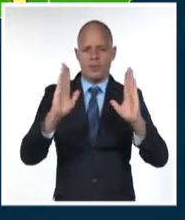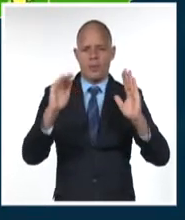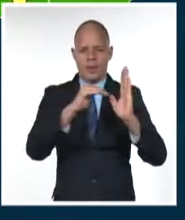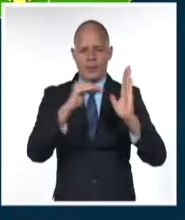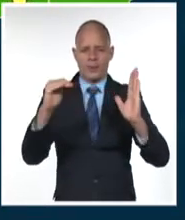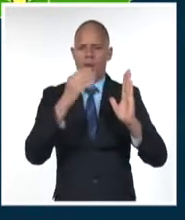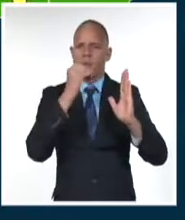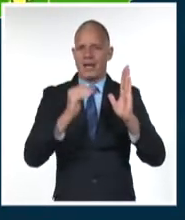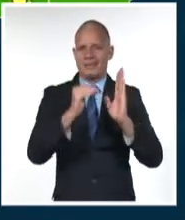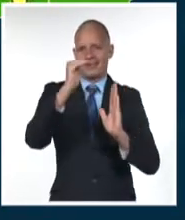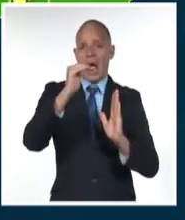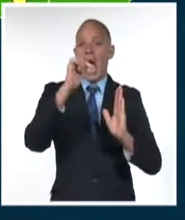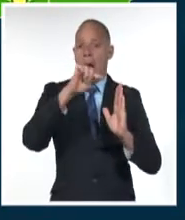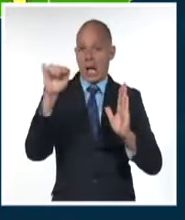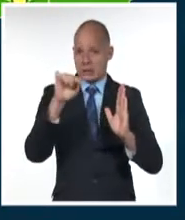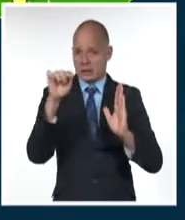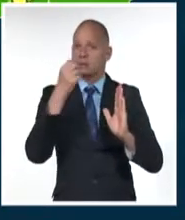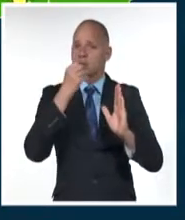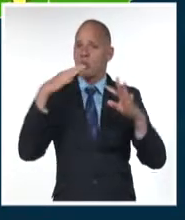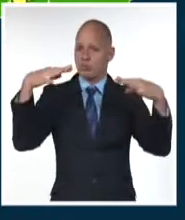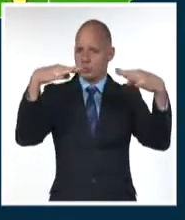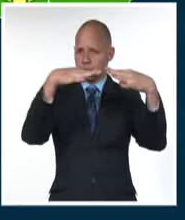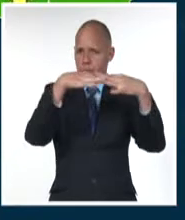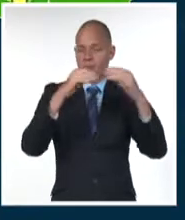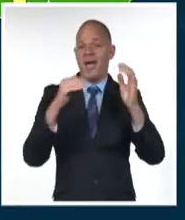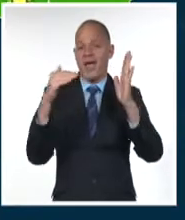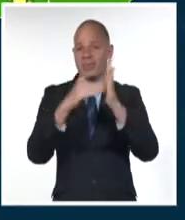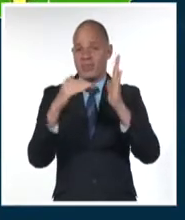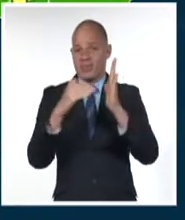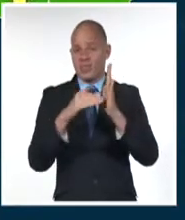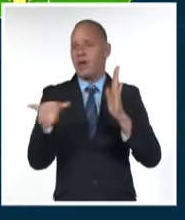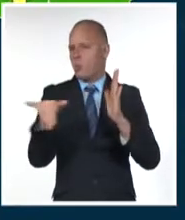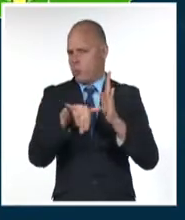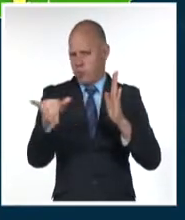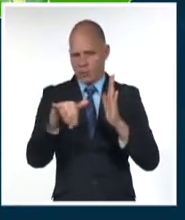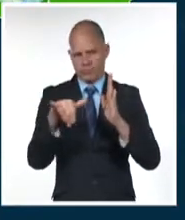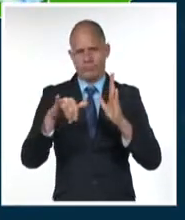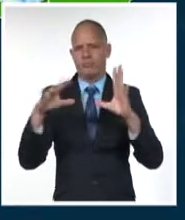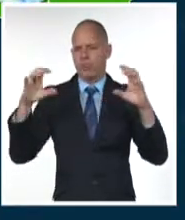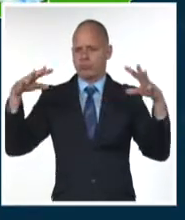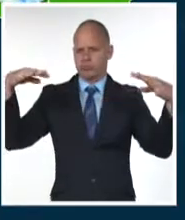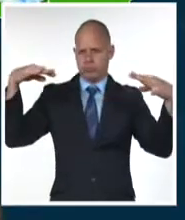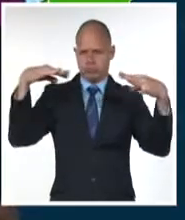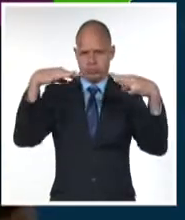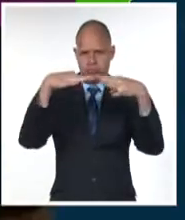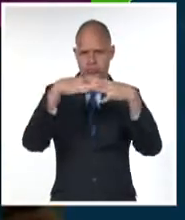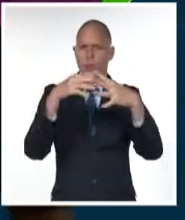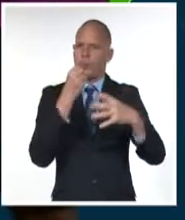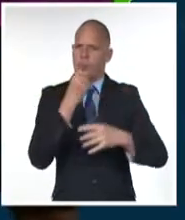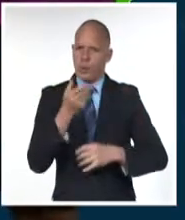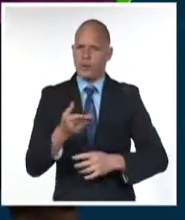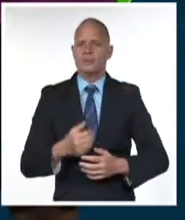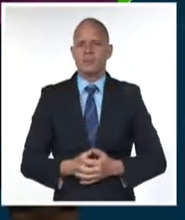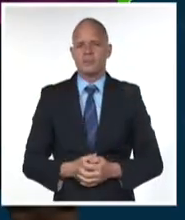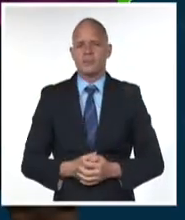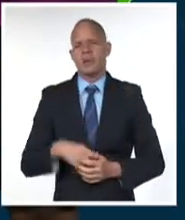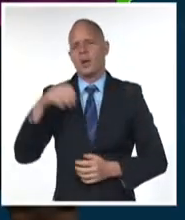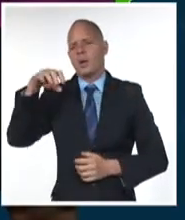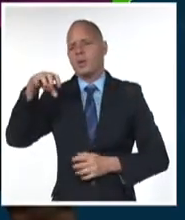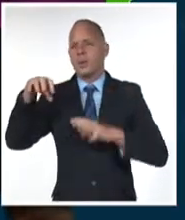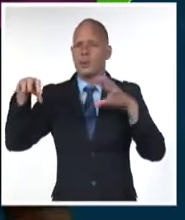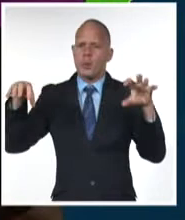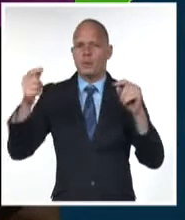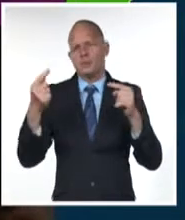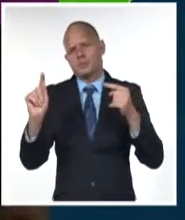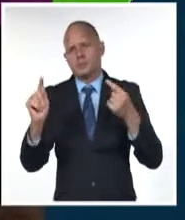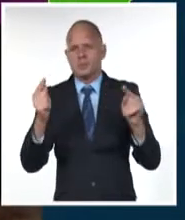centro y el oriente del país. Por la tarde estará parcialmente nublado y se nublará en algunas localidades con solos aislados, chubascos y lluvias que